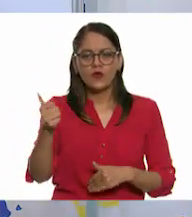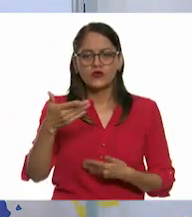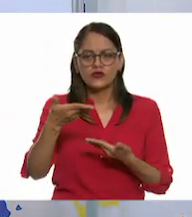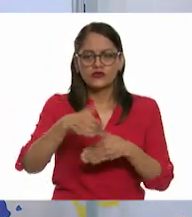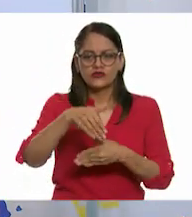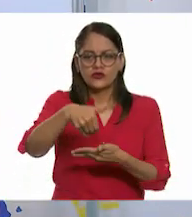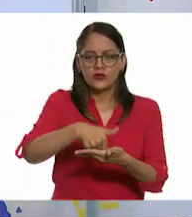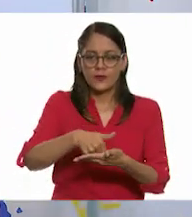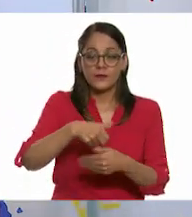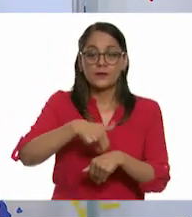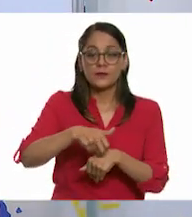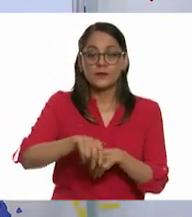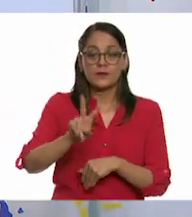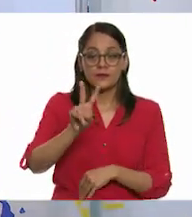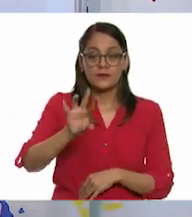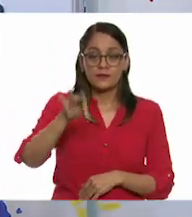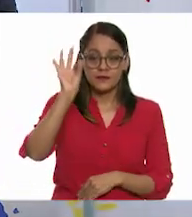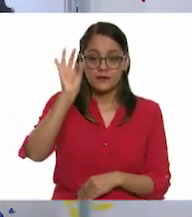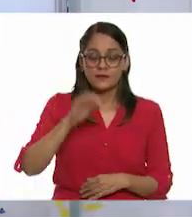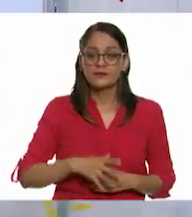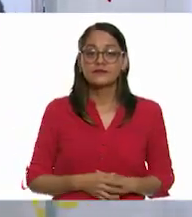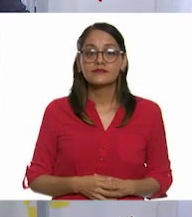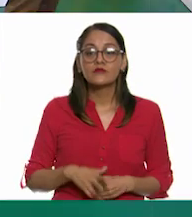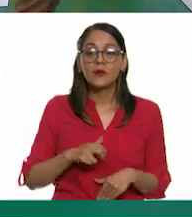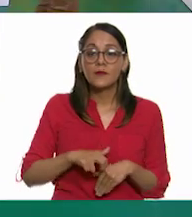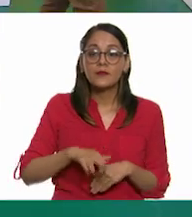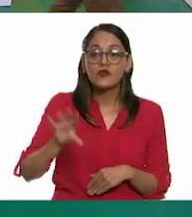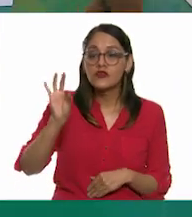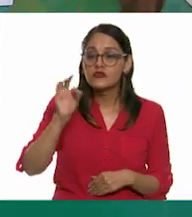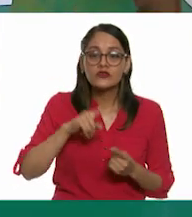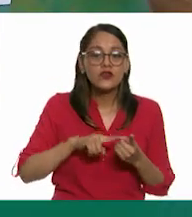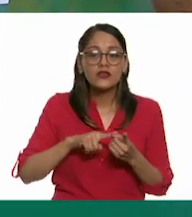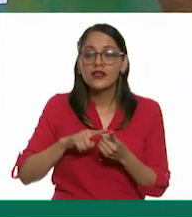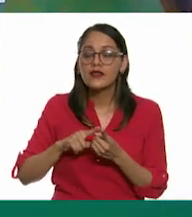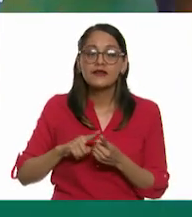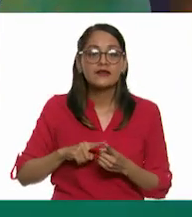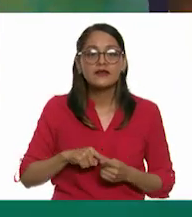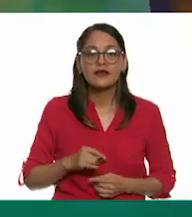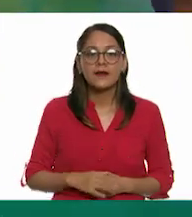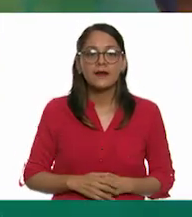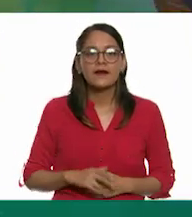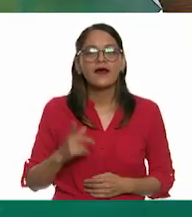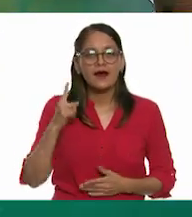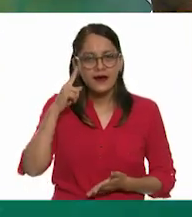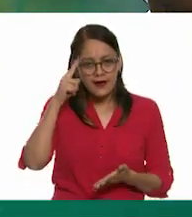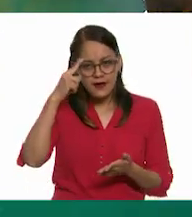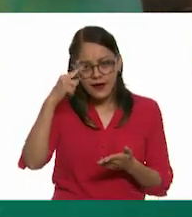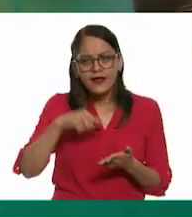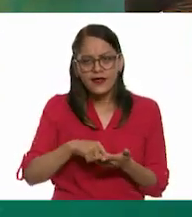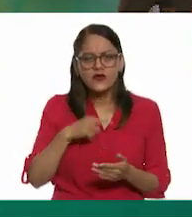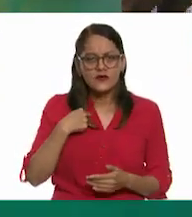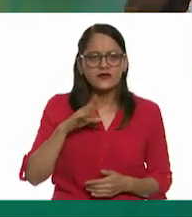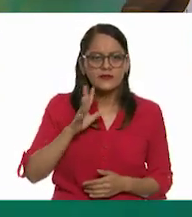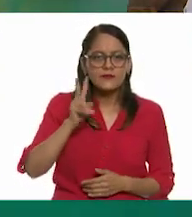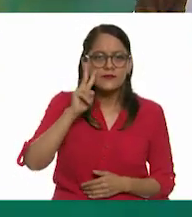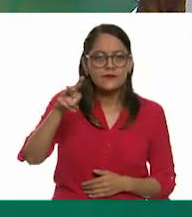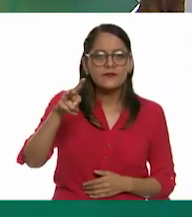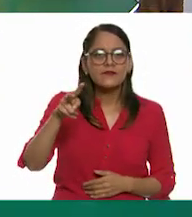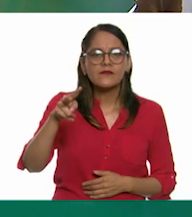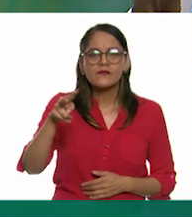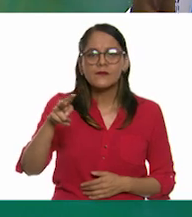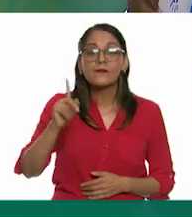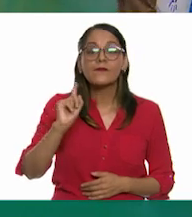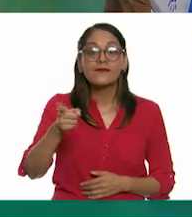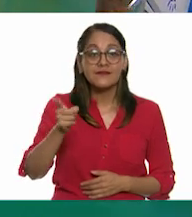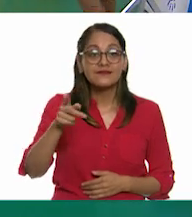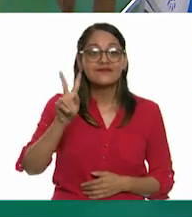El sobre con el número dos. Vamos a buscarlo. Número dos, número dos. A ver, abran muy bien los ojos. Creo que ya lo localicé. ¿Ya? Sí. ¡Ay,